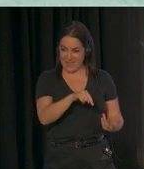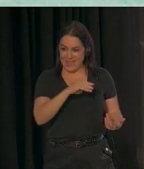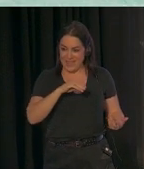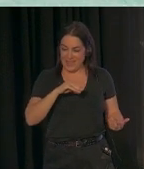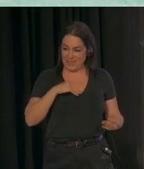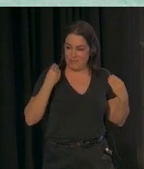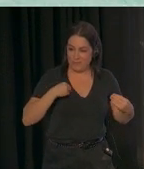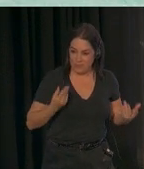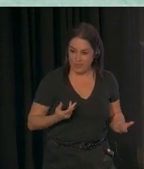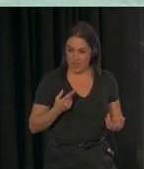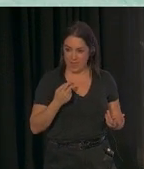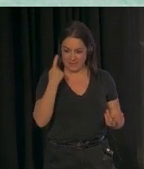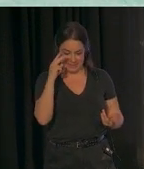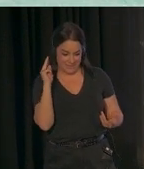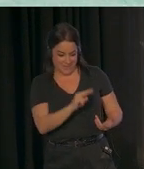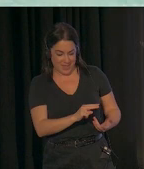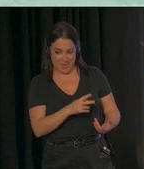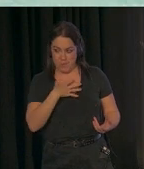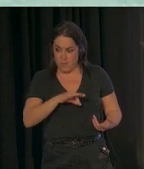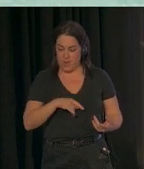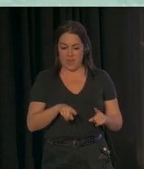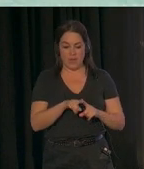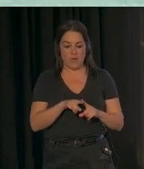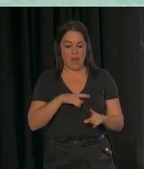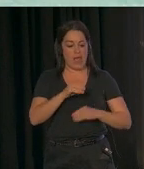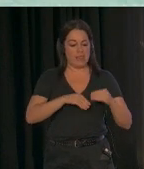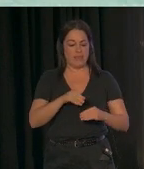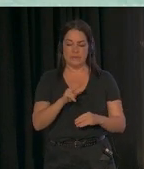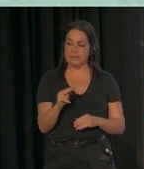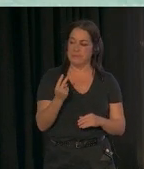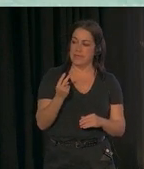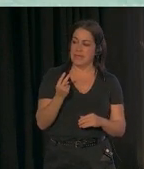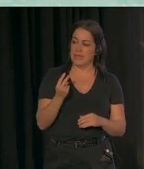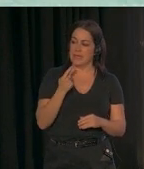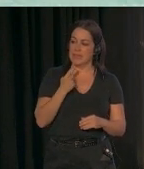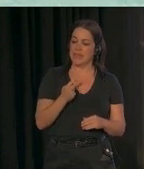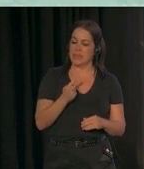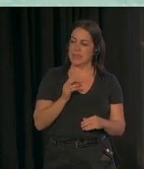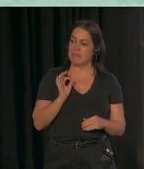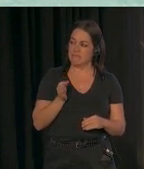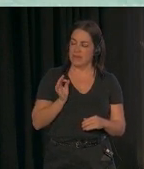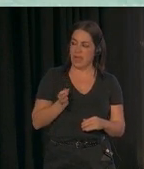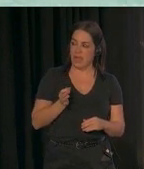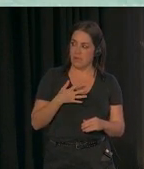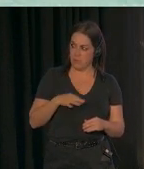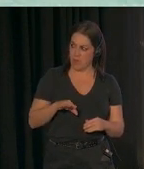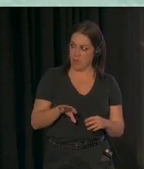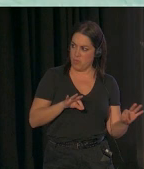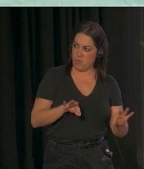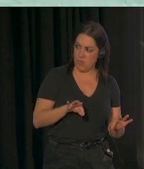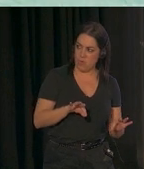que está disfrutando porque puede tomar sus propias decisiones. Me mira y dice, ¿de verdad? ¿Puedo escoger?